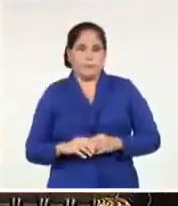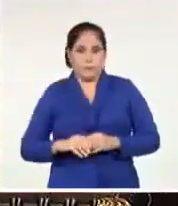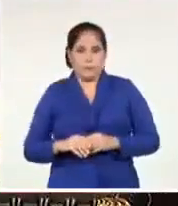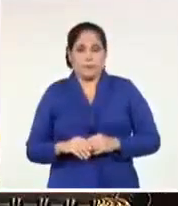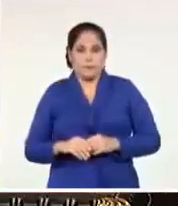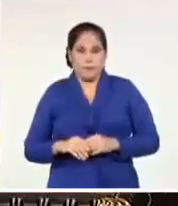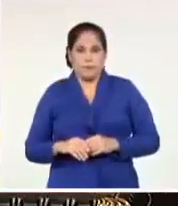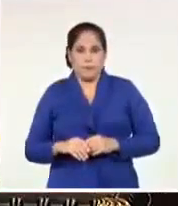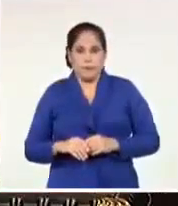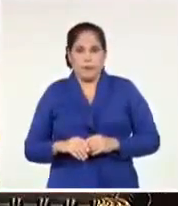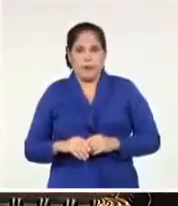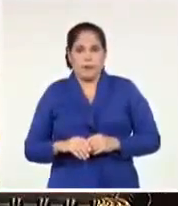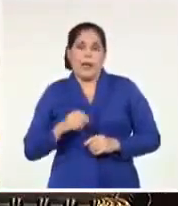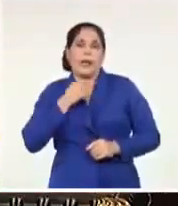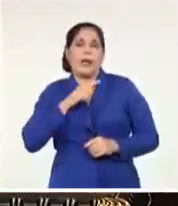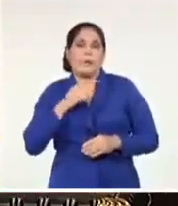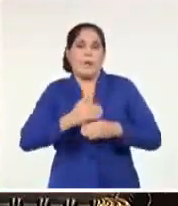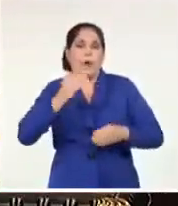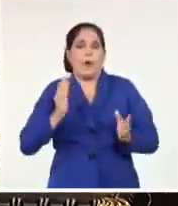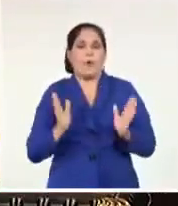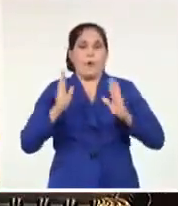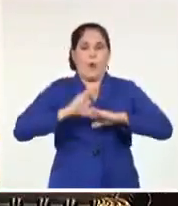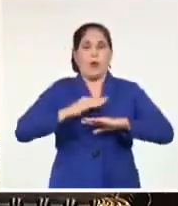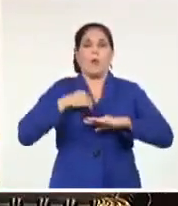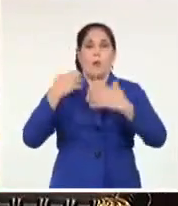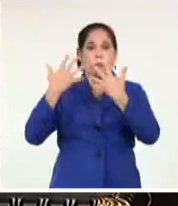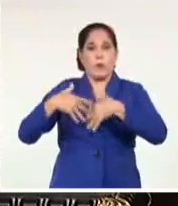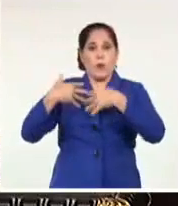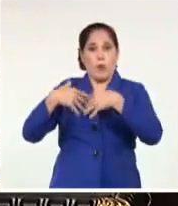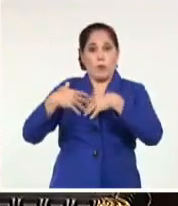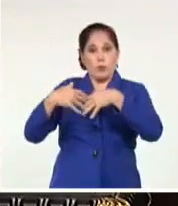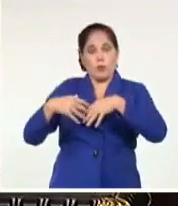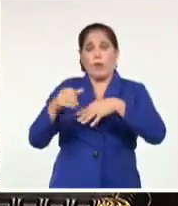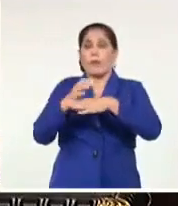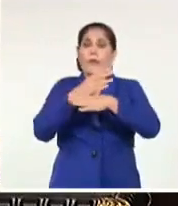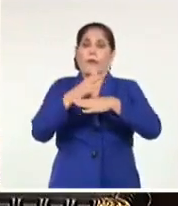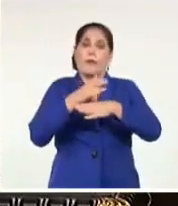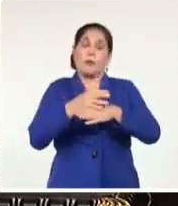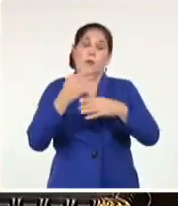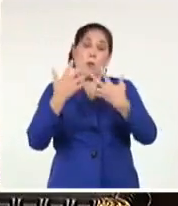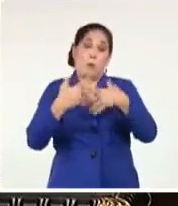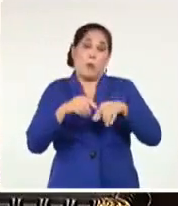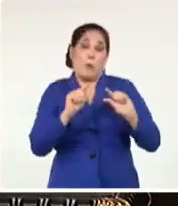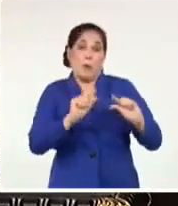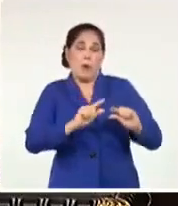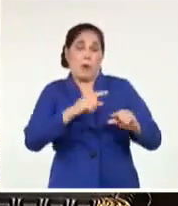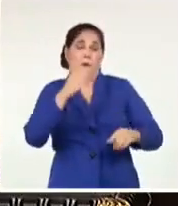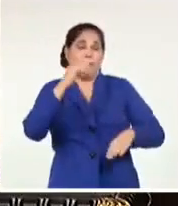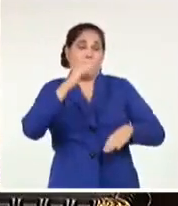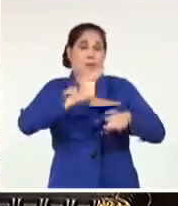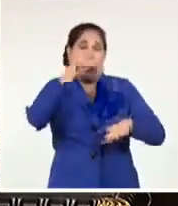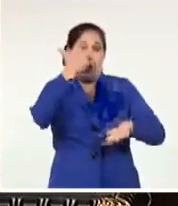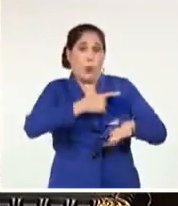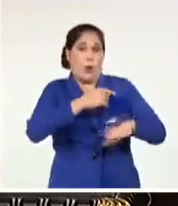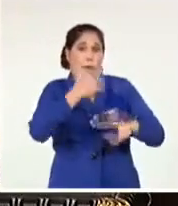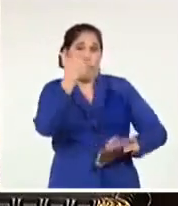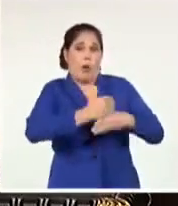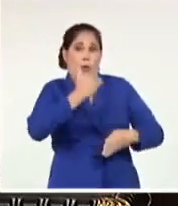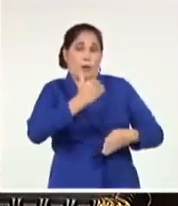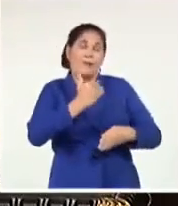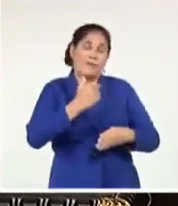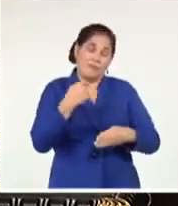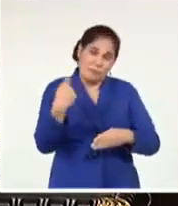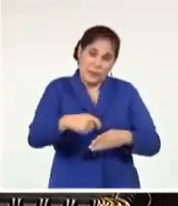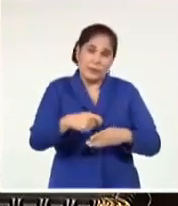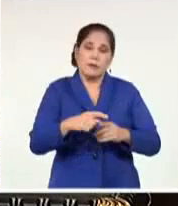Si no existiera el bloqueo, yo pudiera producir muchísimo más que lo que hoy produjo. En la producción